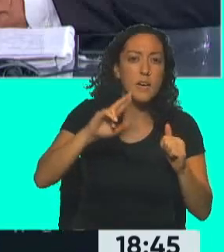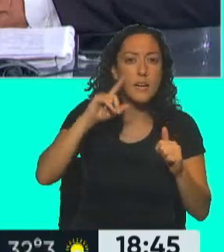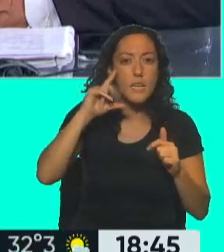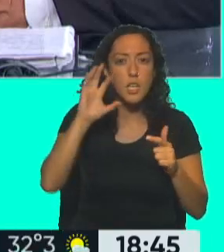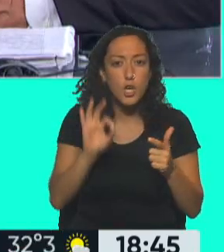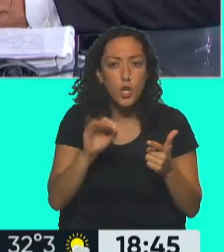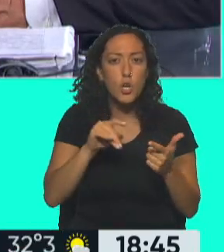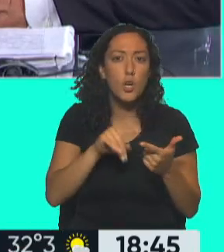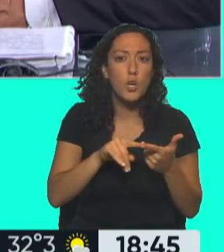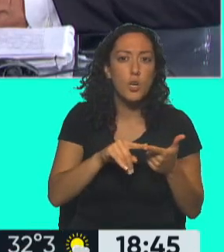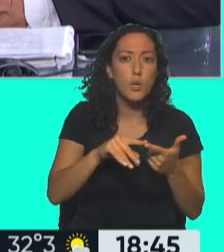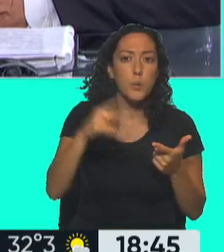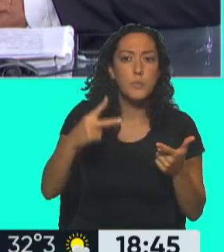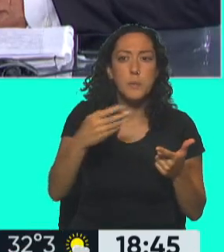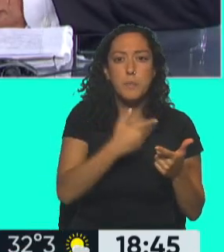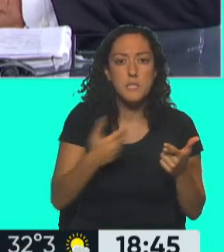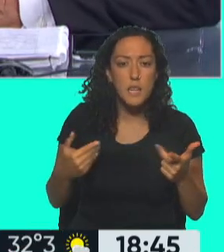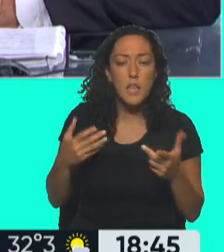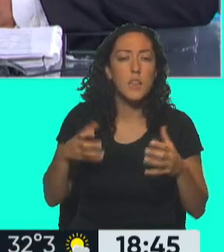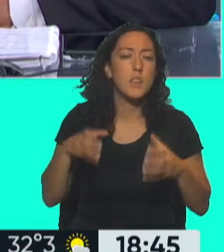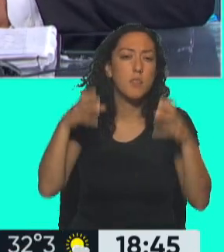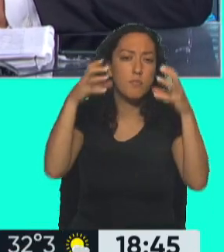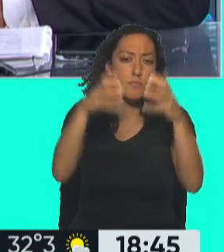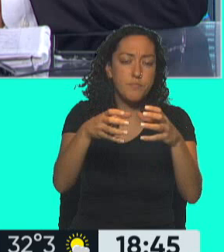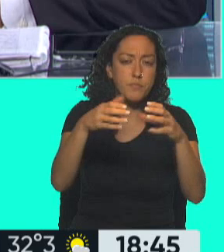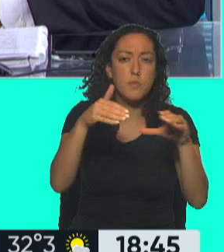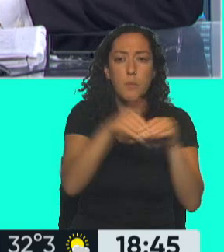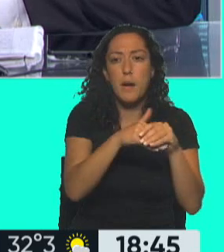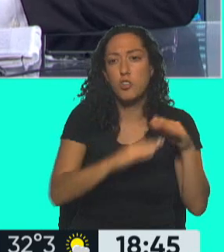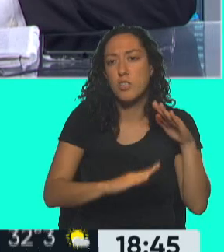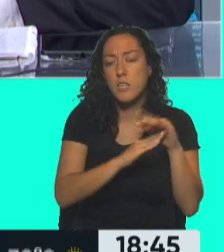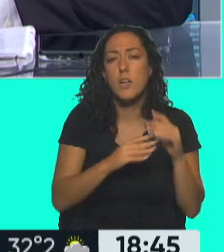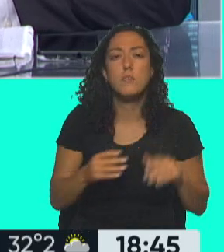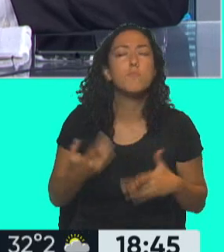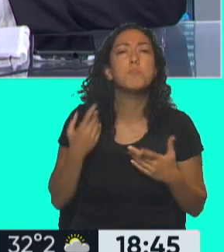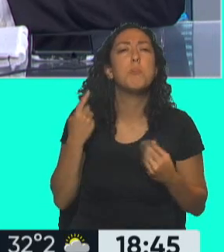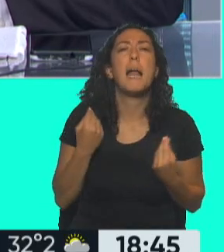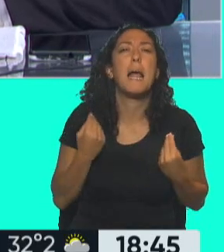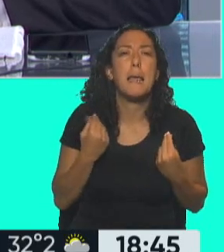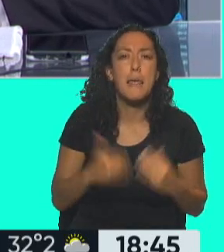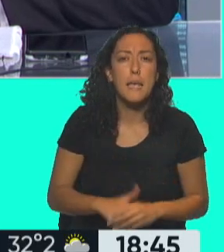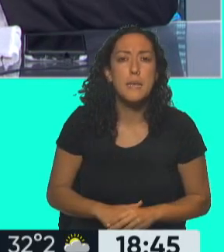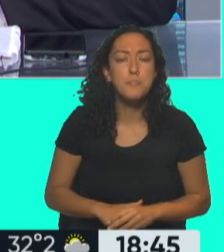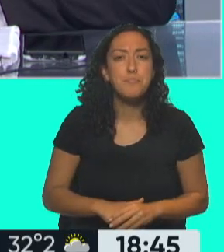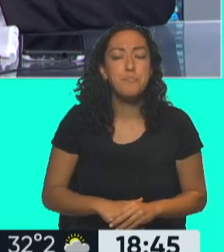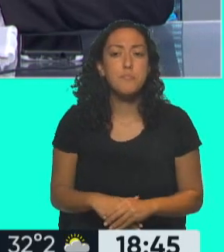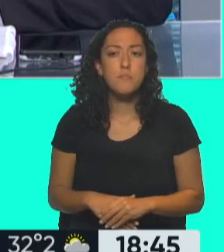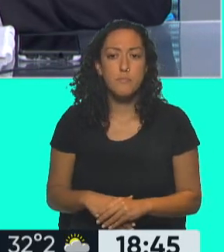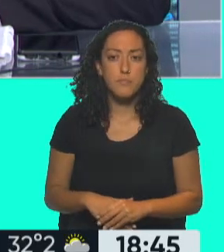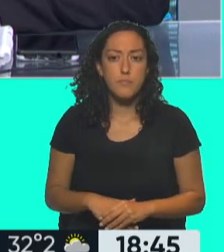entre ellos, el vicepresidente del Banco Central, Carlos Clérez. ¿Qué fueron a buscar? Fueron a buscar, en principio,